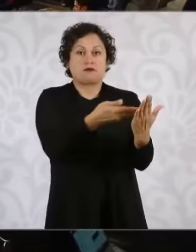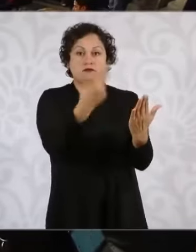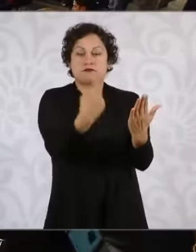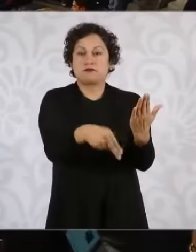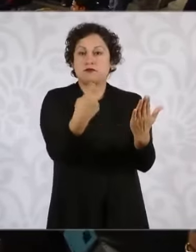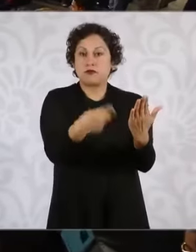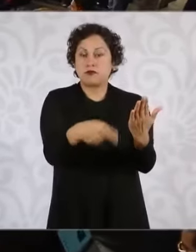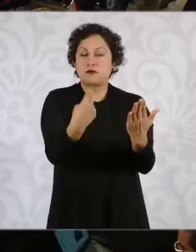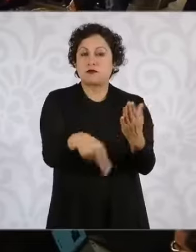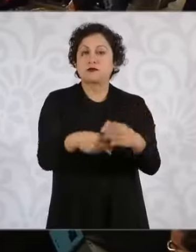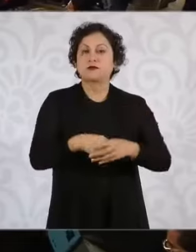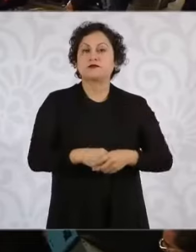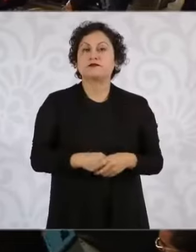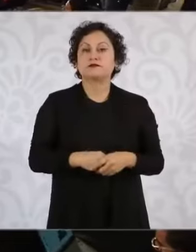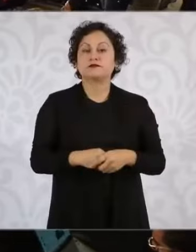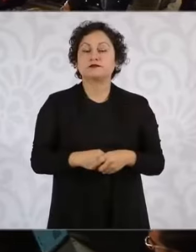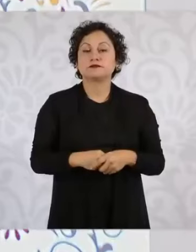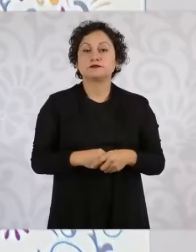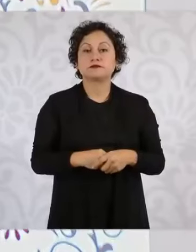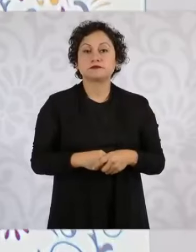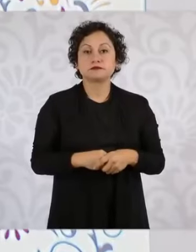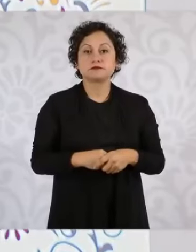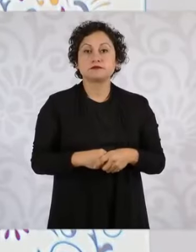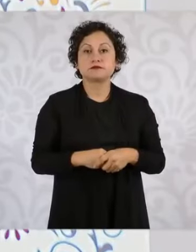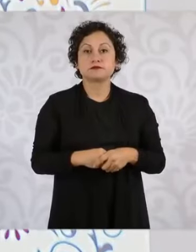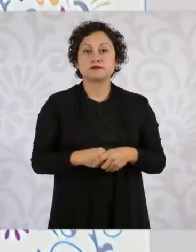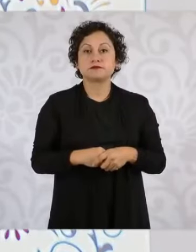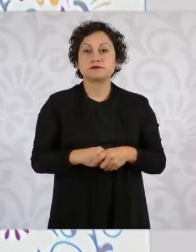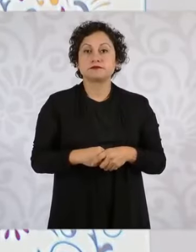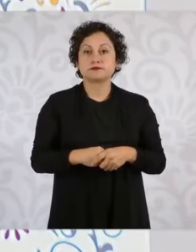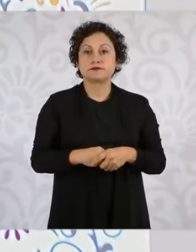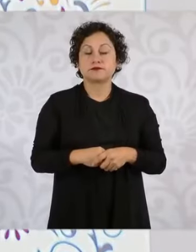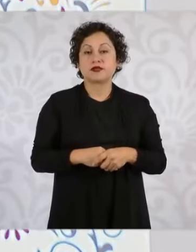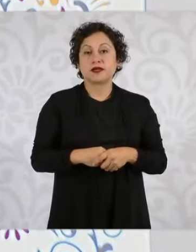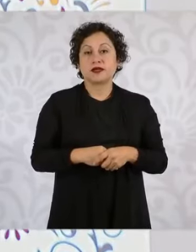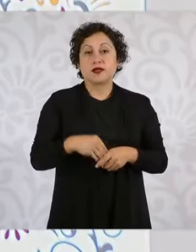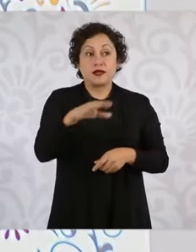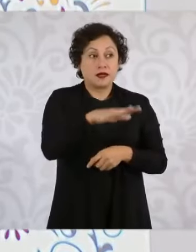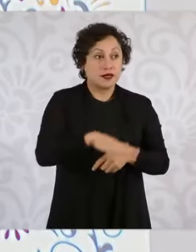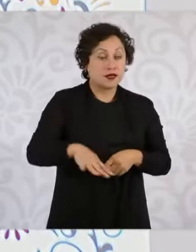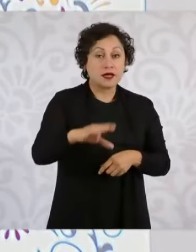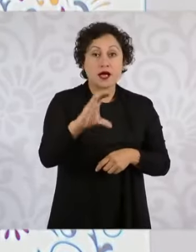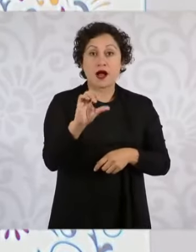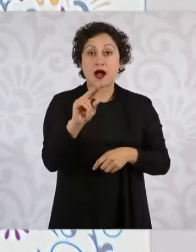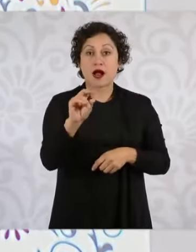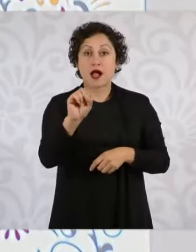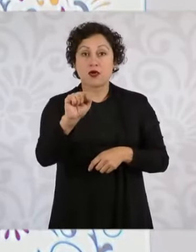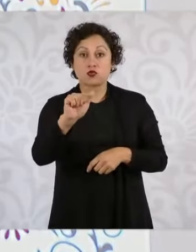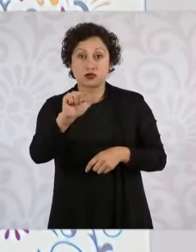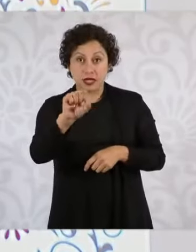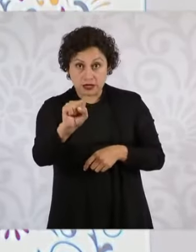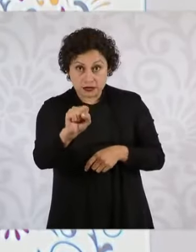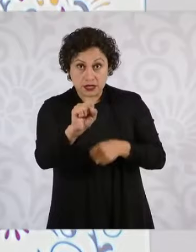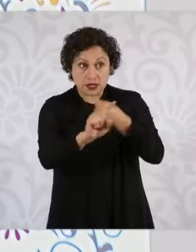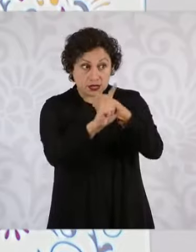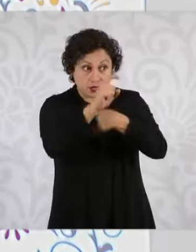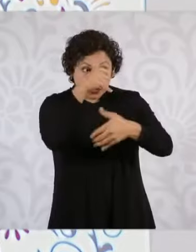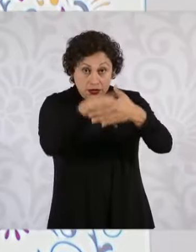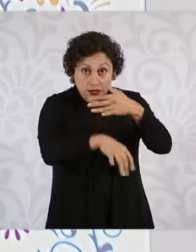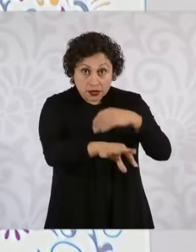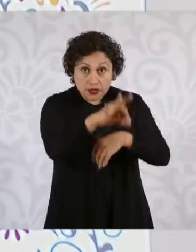atención a las causas en general y que va a estar encargada Estela Damián.